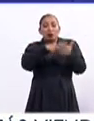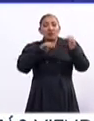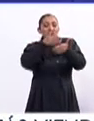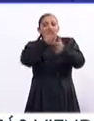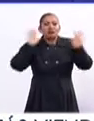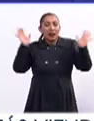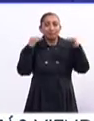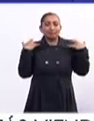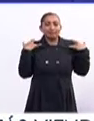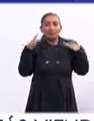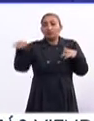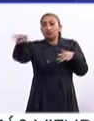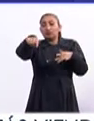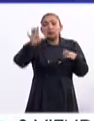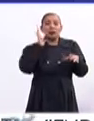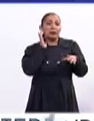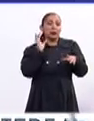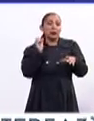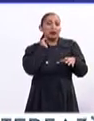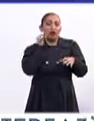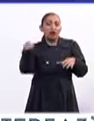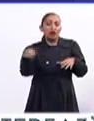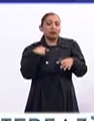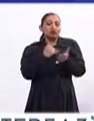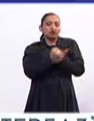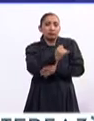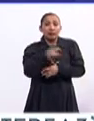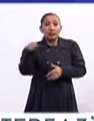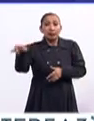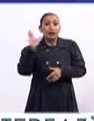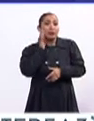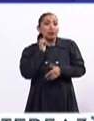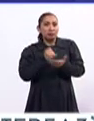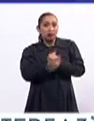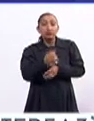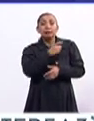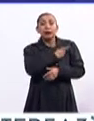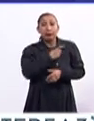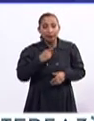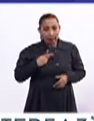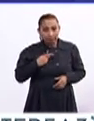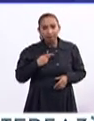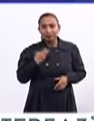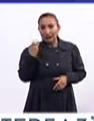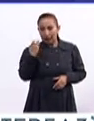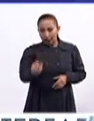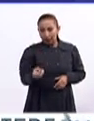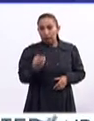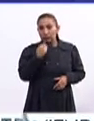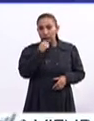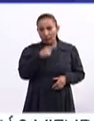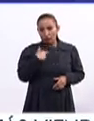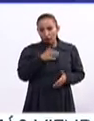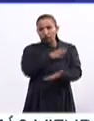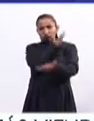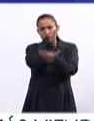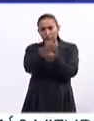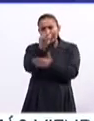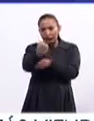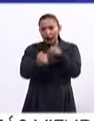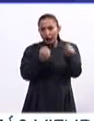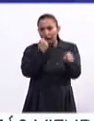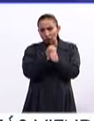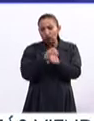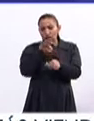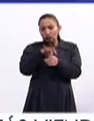me meto contra ellos, pero que la decida el Congreso, que eventualmente el Congreso lo va a tener que hacer. En respuesta a esto, inclusive, nos involucramos este año